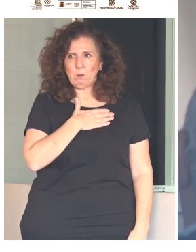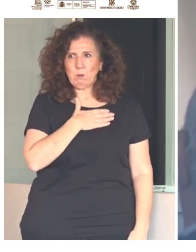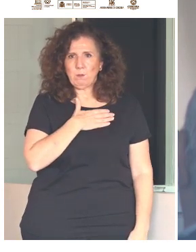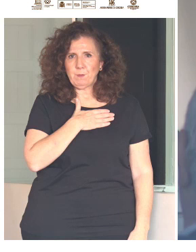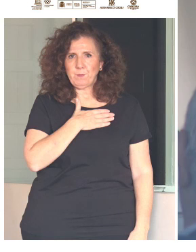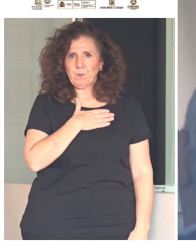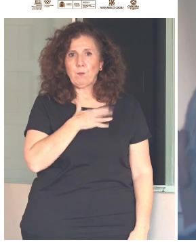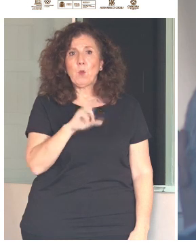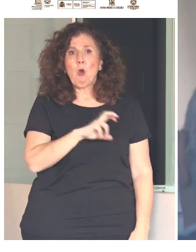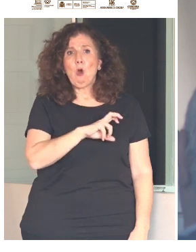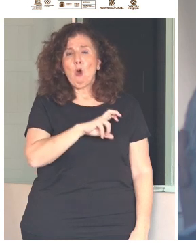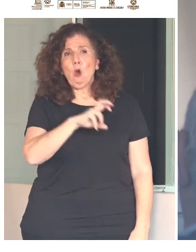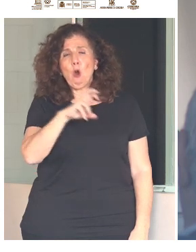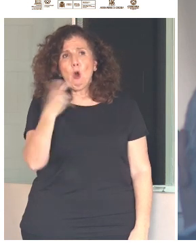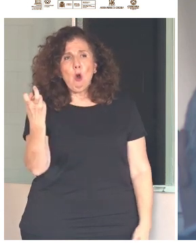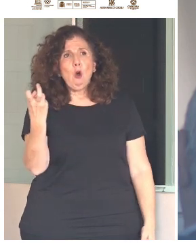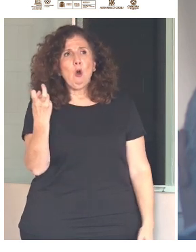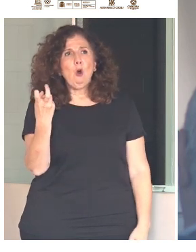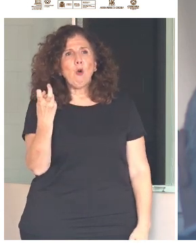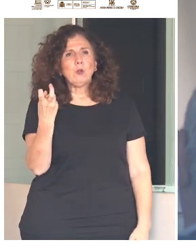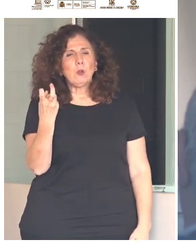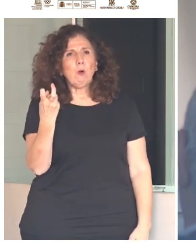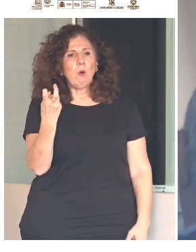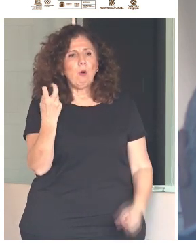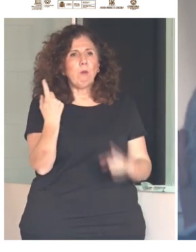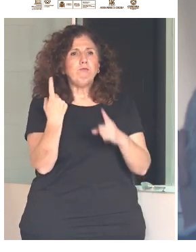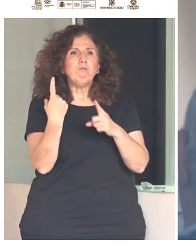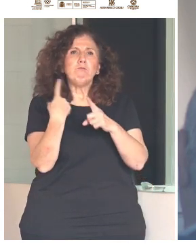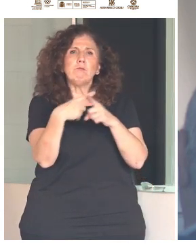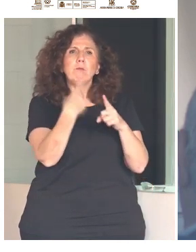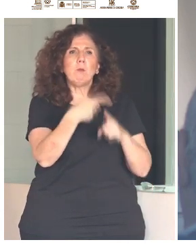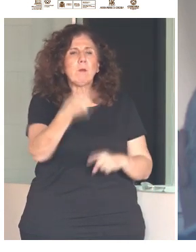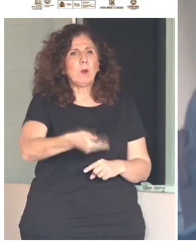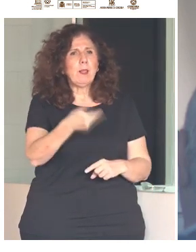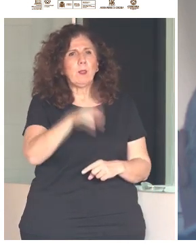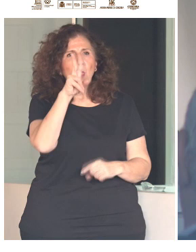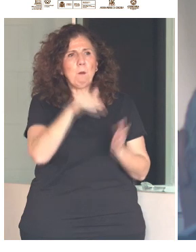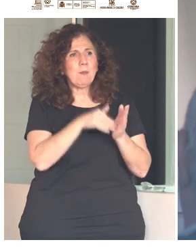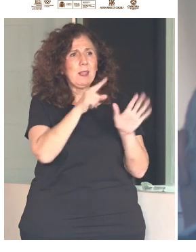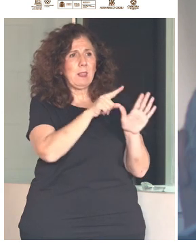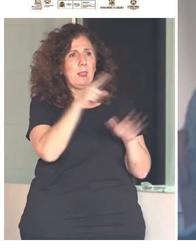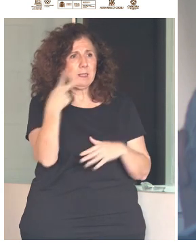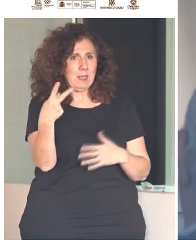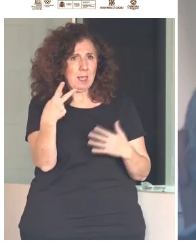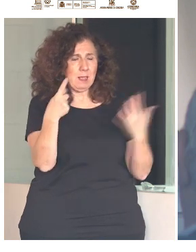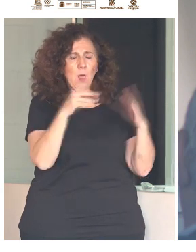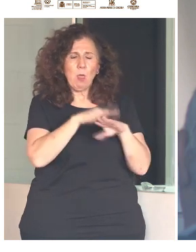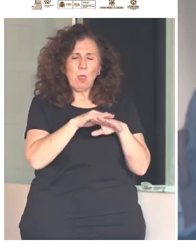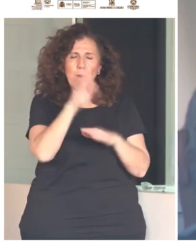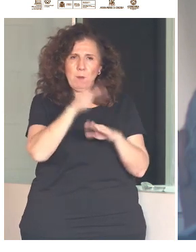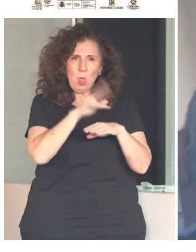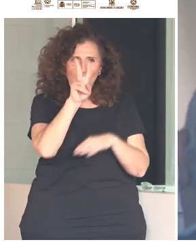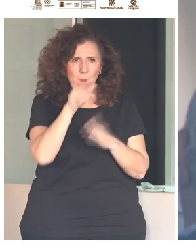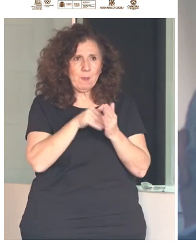Otro instrumento muy importante para nosotros. En 2016, la Asamblea General de las Naciones Unidas aprueba la